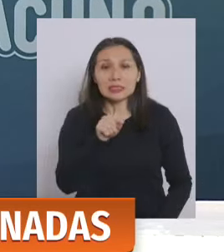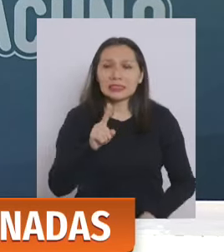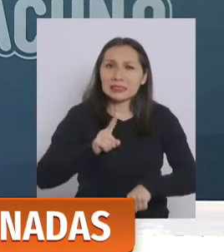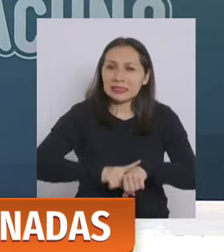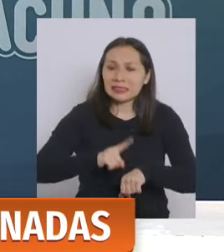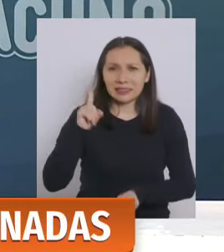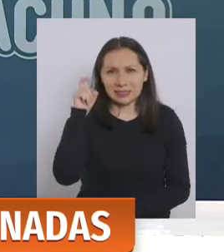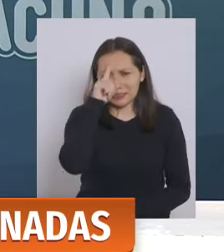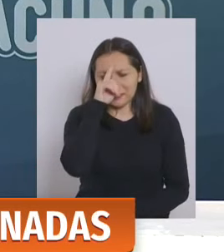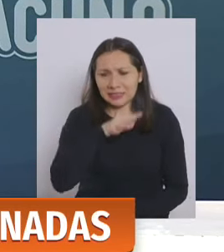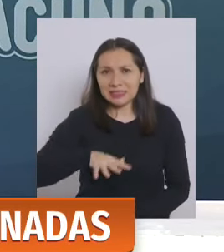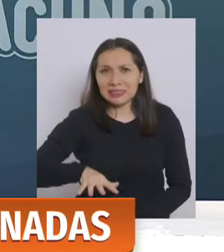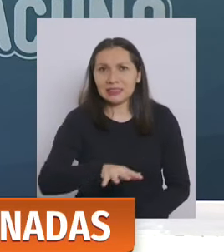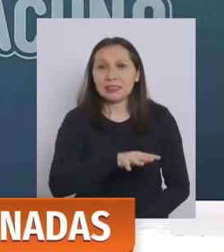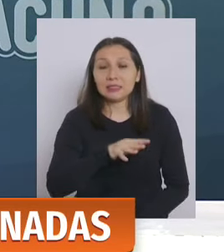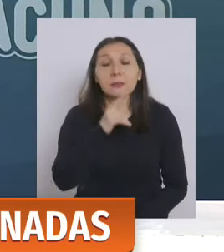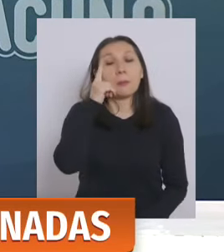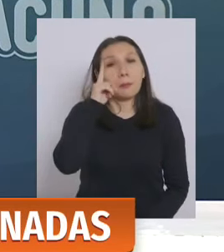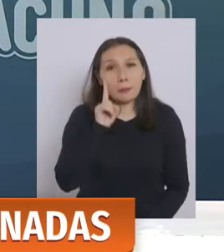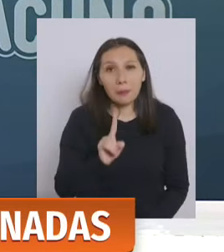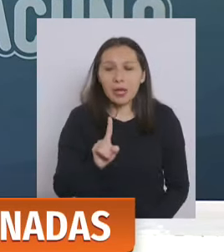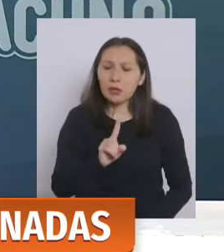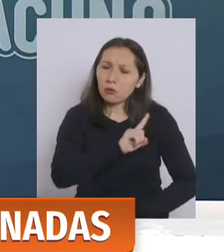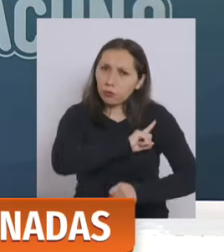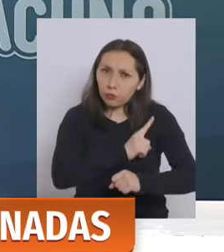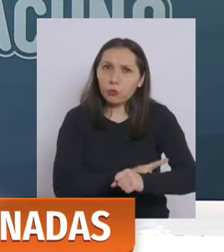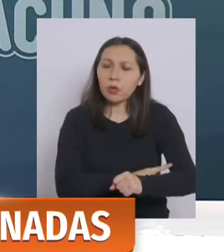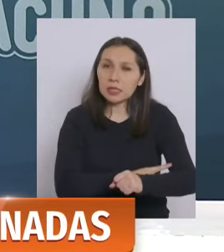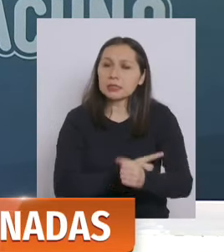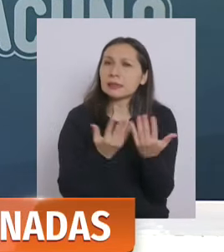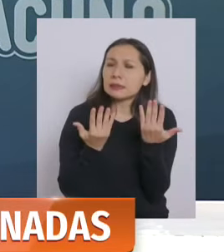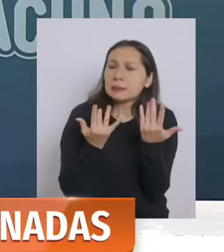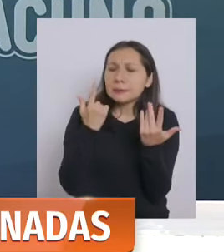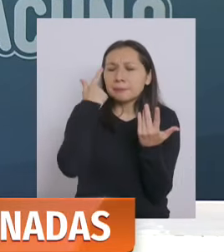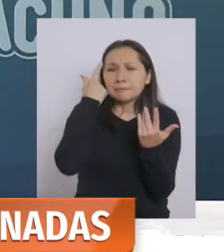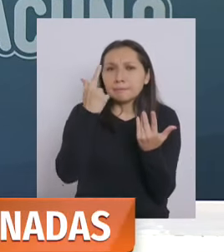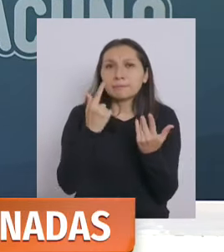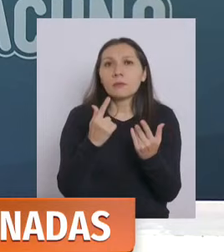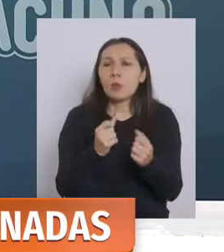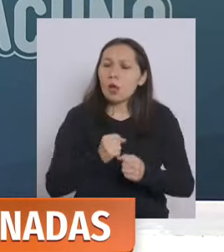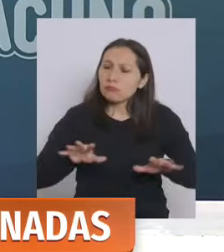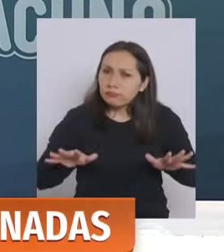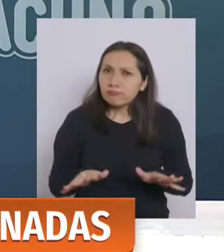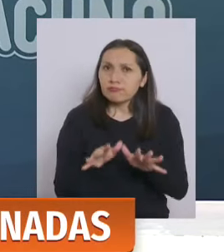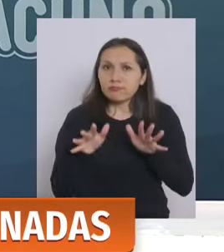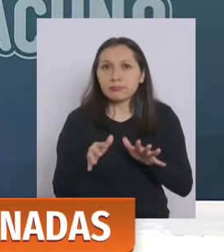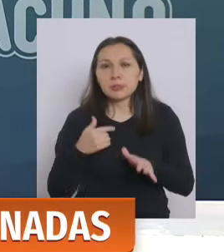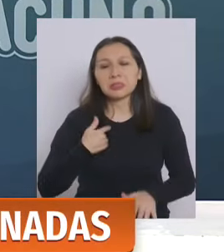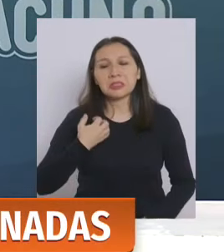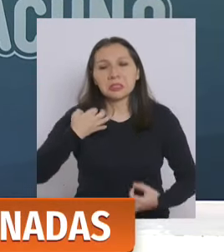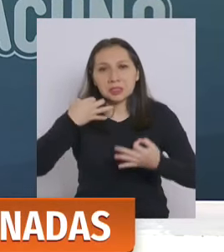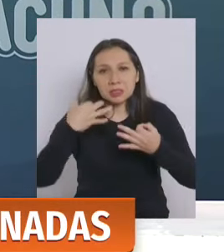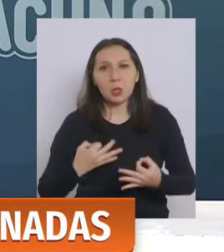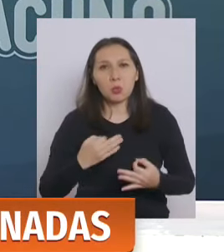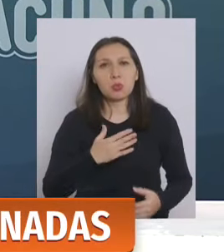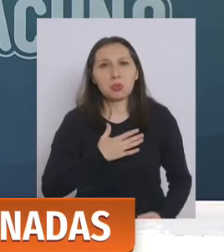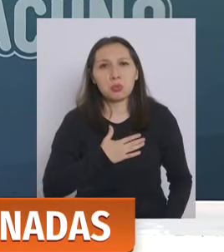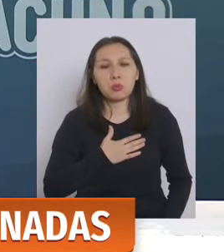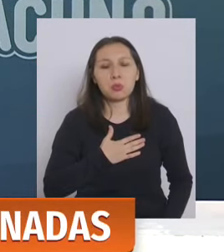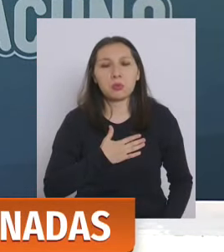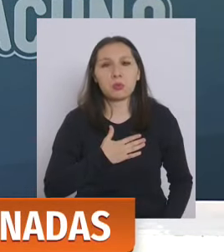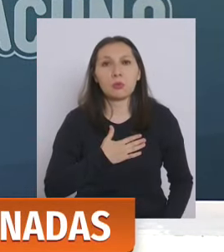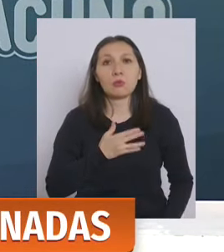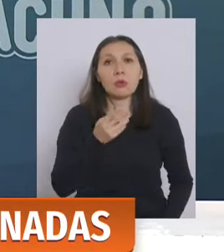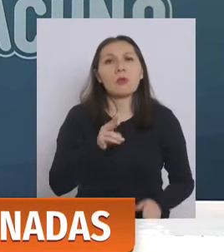difíciles pero con fuerza con esperanza y con tesón estoy seguro que